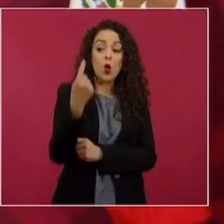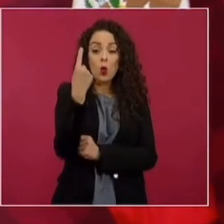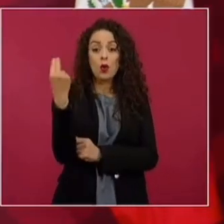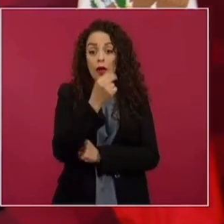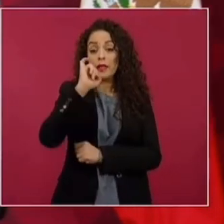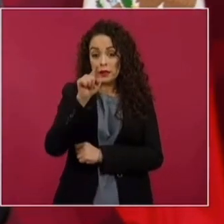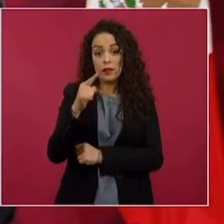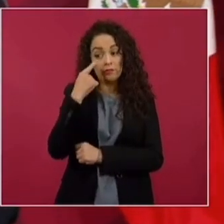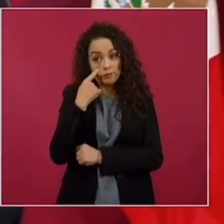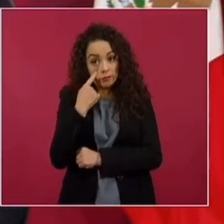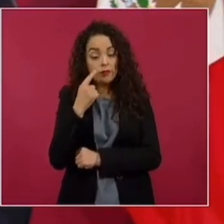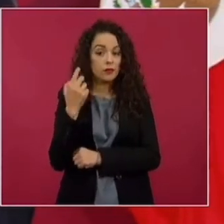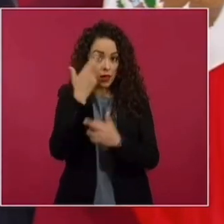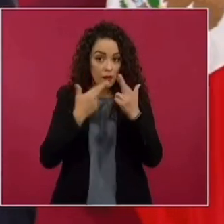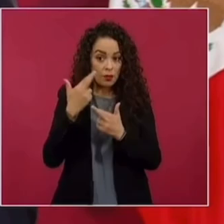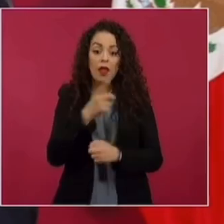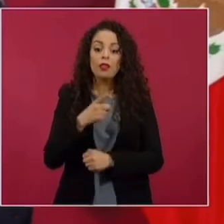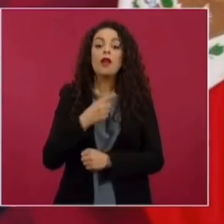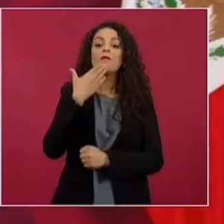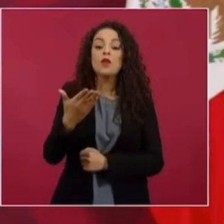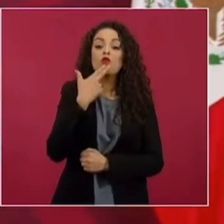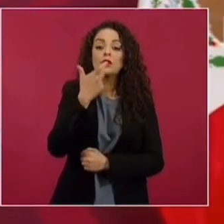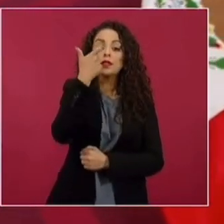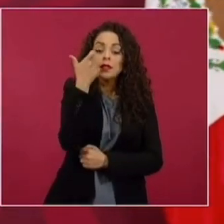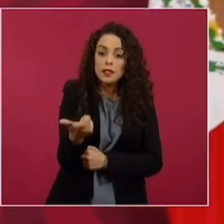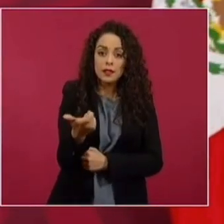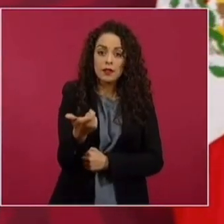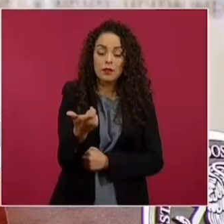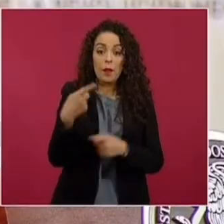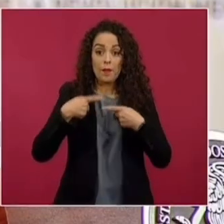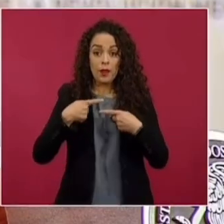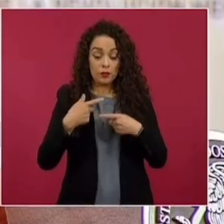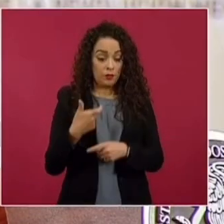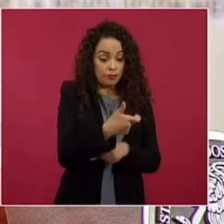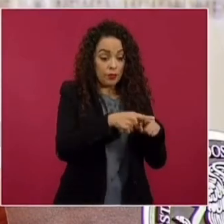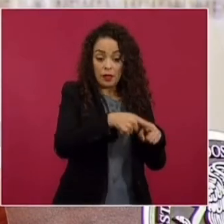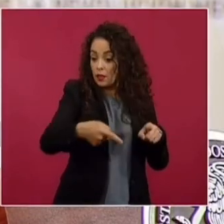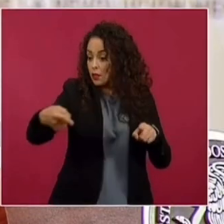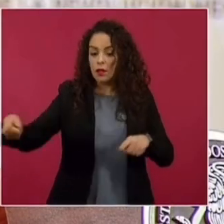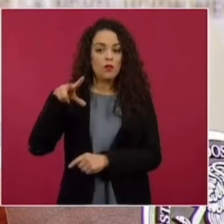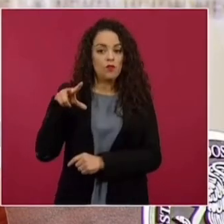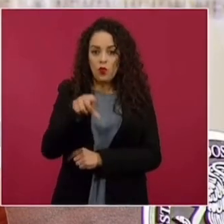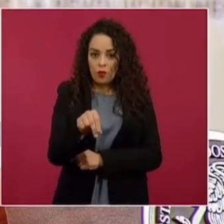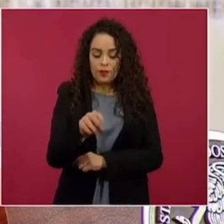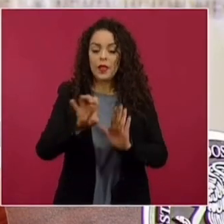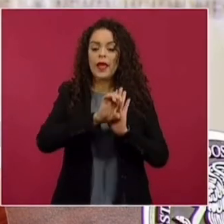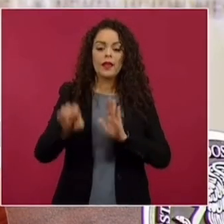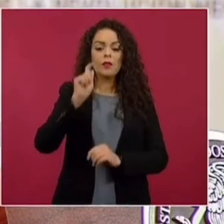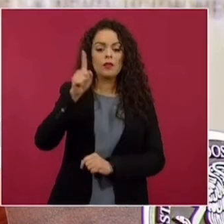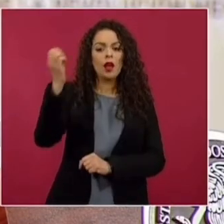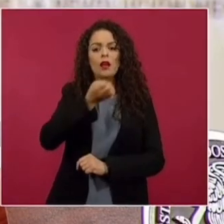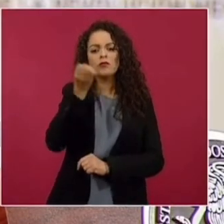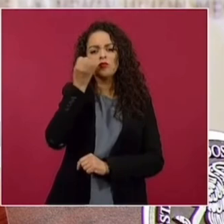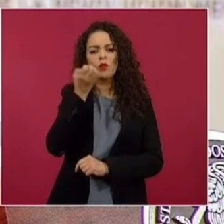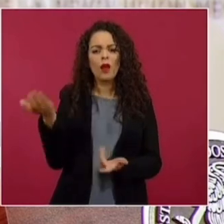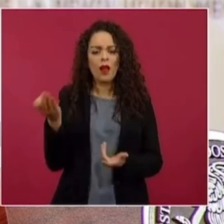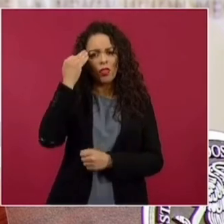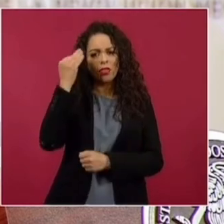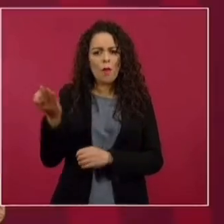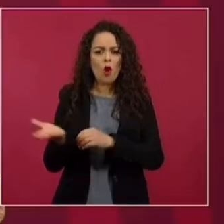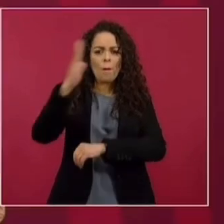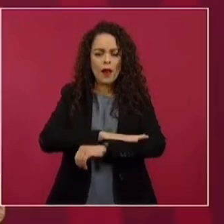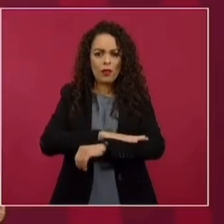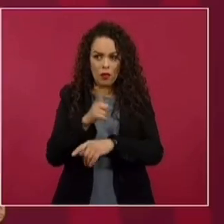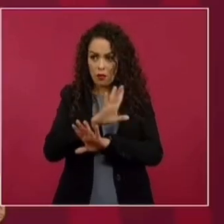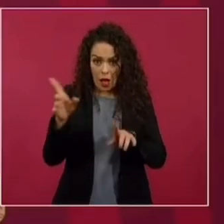es que se aplique bien y que no se entregue a intermediarios. Es como el caso de la escuela de tiempo completo, no desaparece,